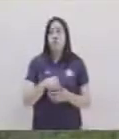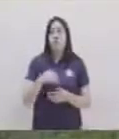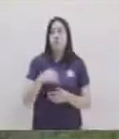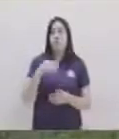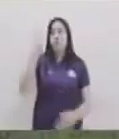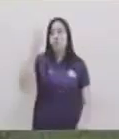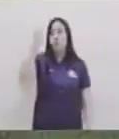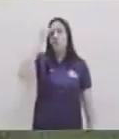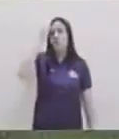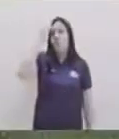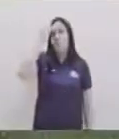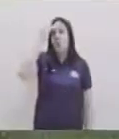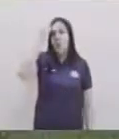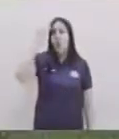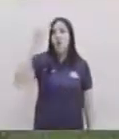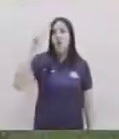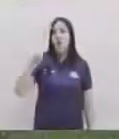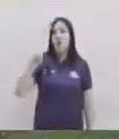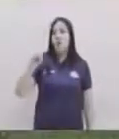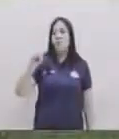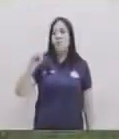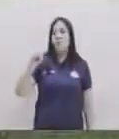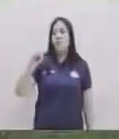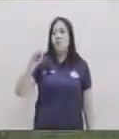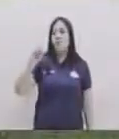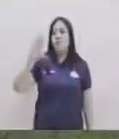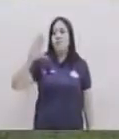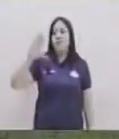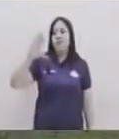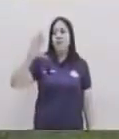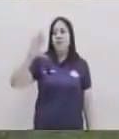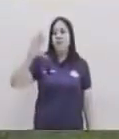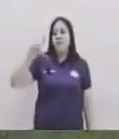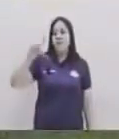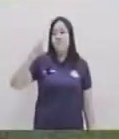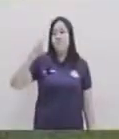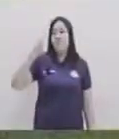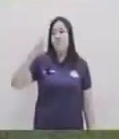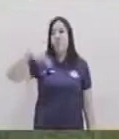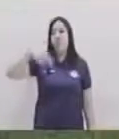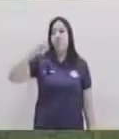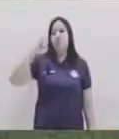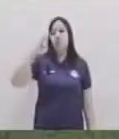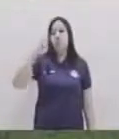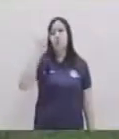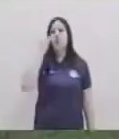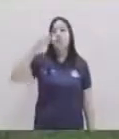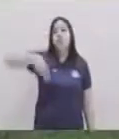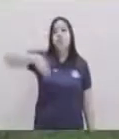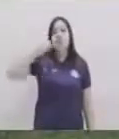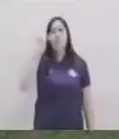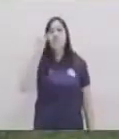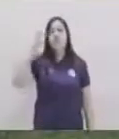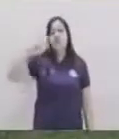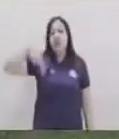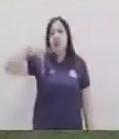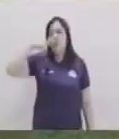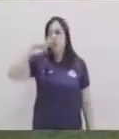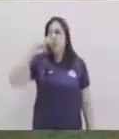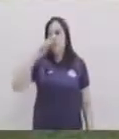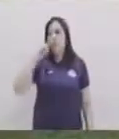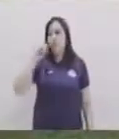conocimientos conocimientos solamente es mi mano más o menos dibujará una C